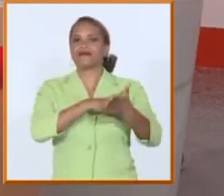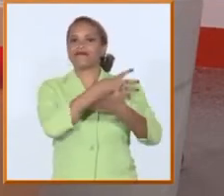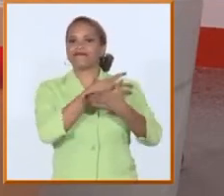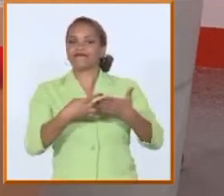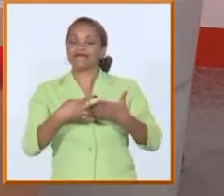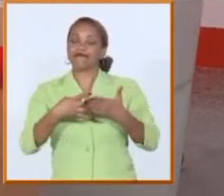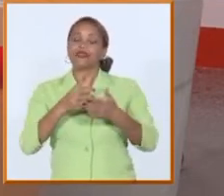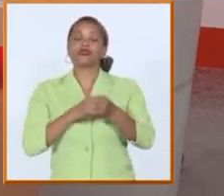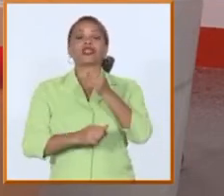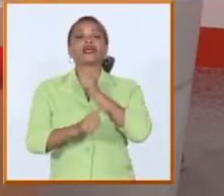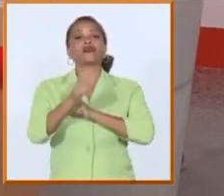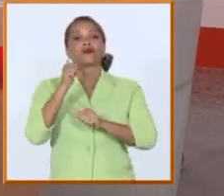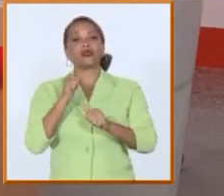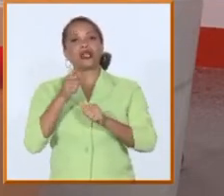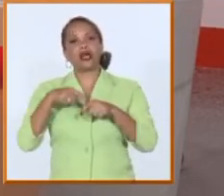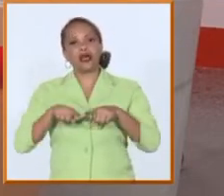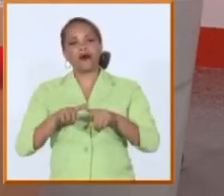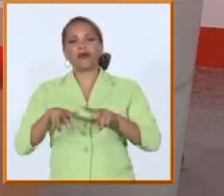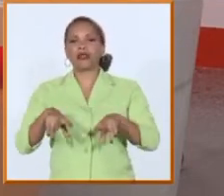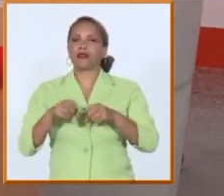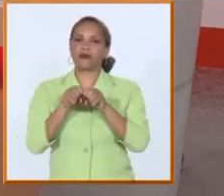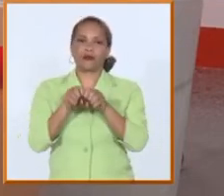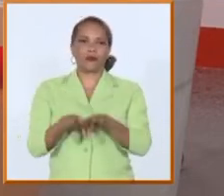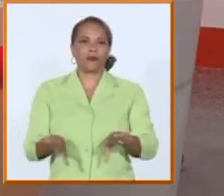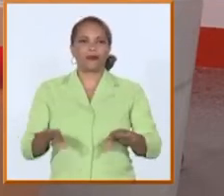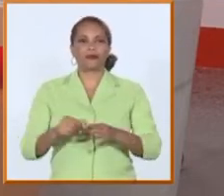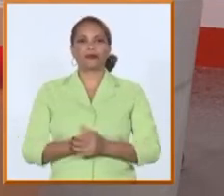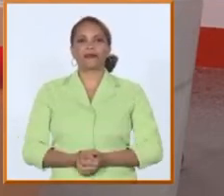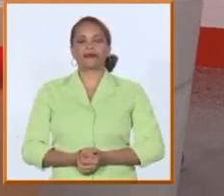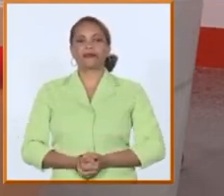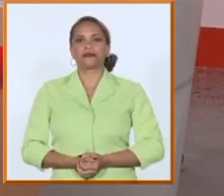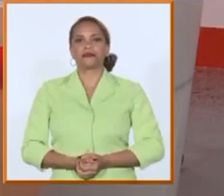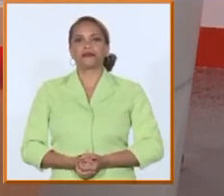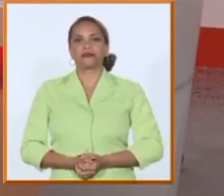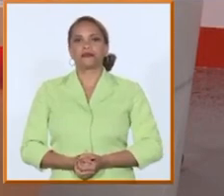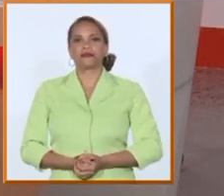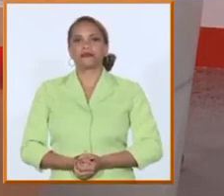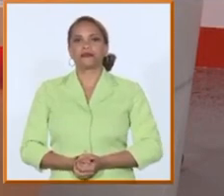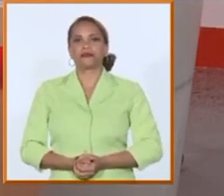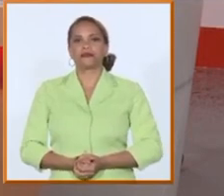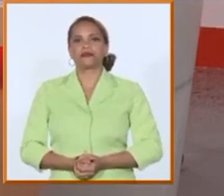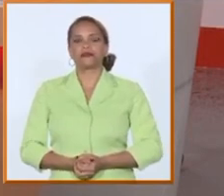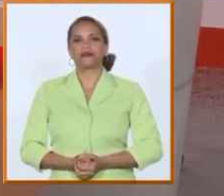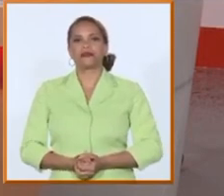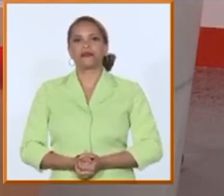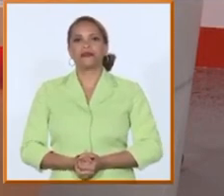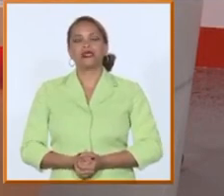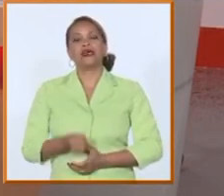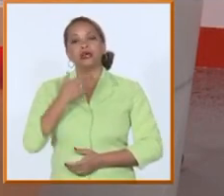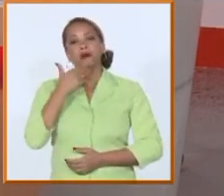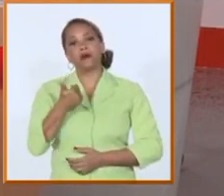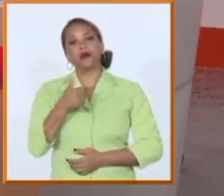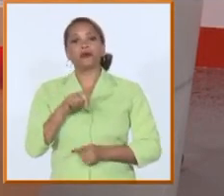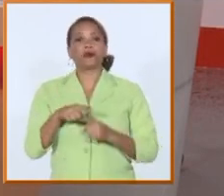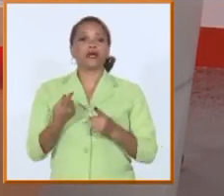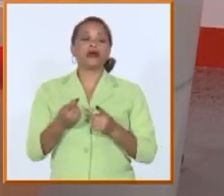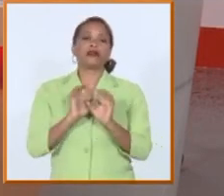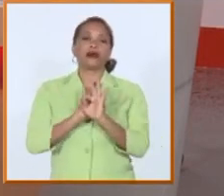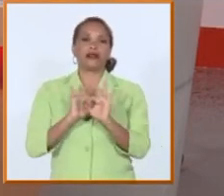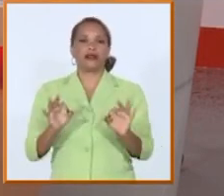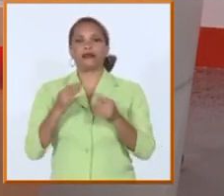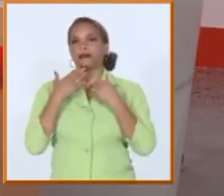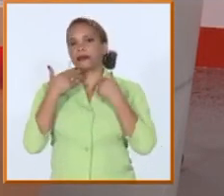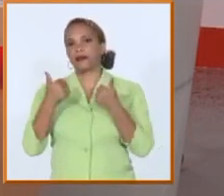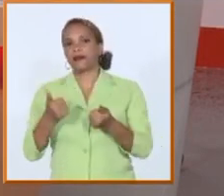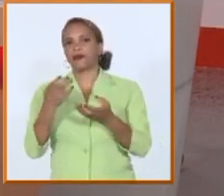retornar a esa a esa situación anterior yo creo que tributa a la calidad yo creo que responde a las cosas que hemos